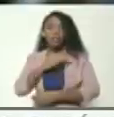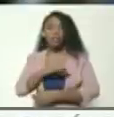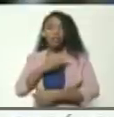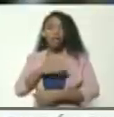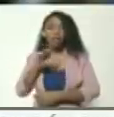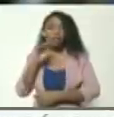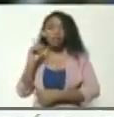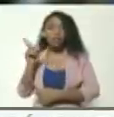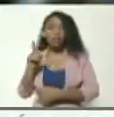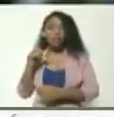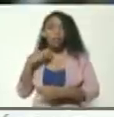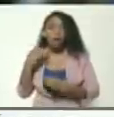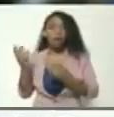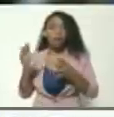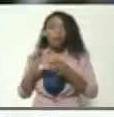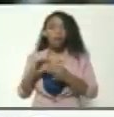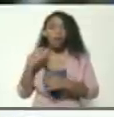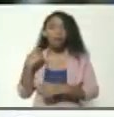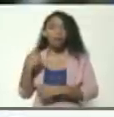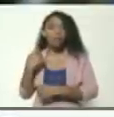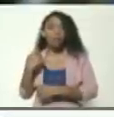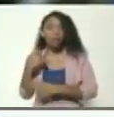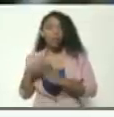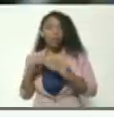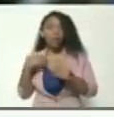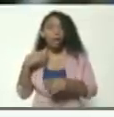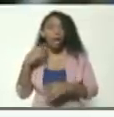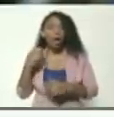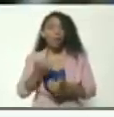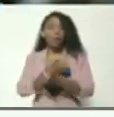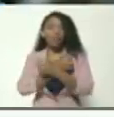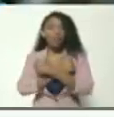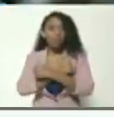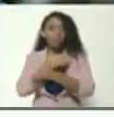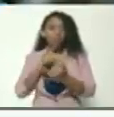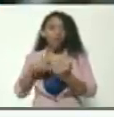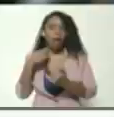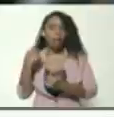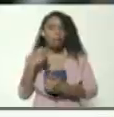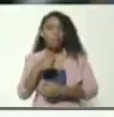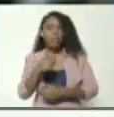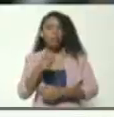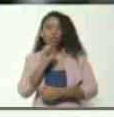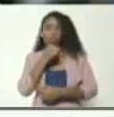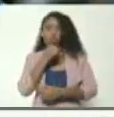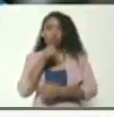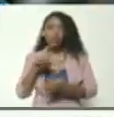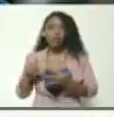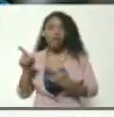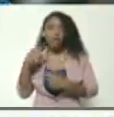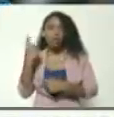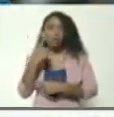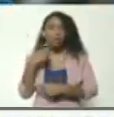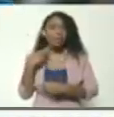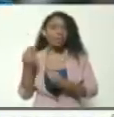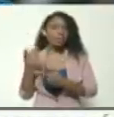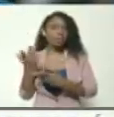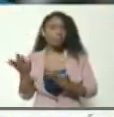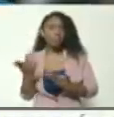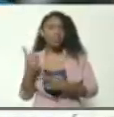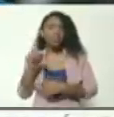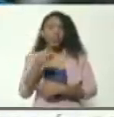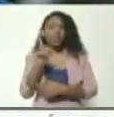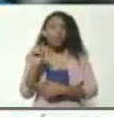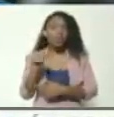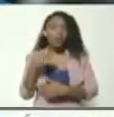emparentarla con las pensiones, vamos a emparentarla con las jubilaciones para darle sostenibilidad, no solamente para esta generación, sino también para